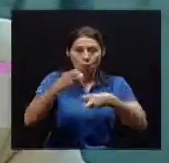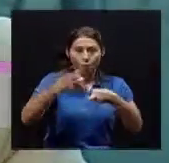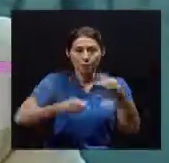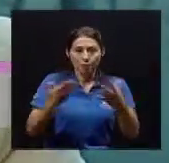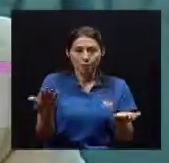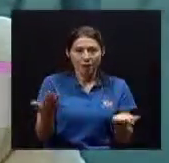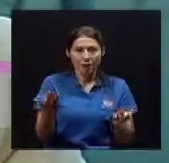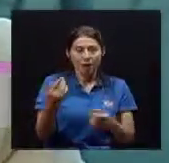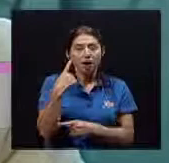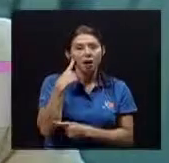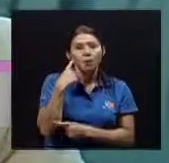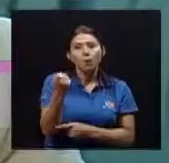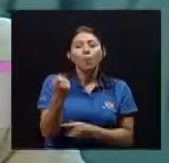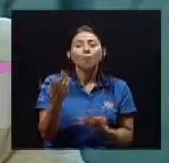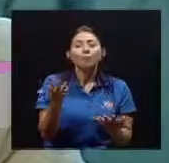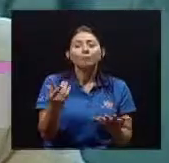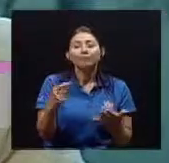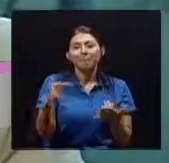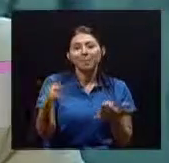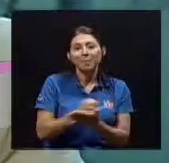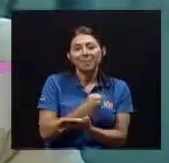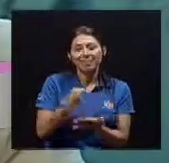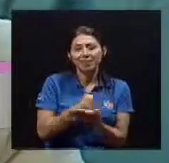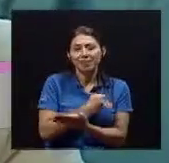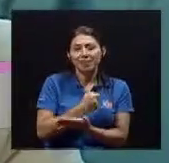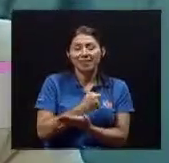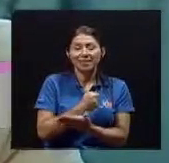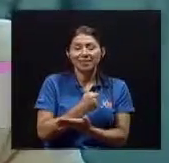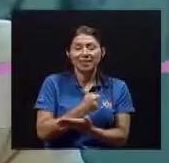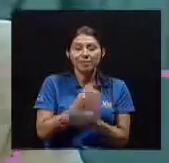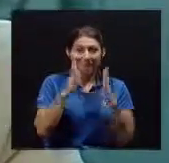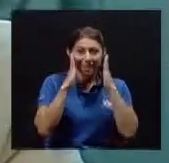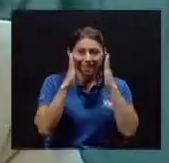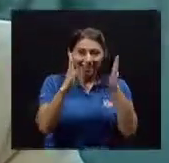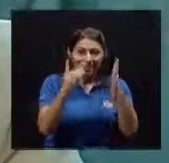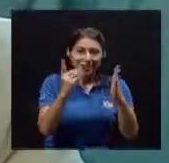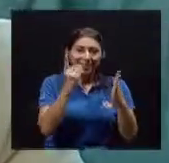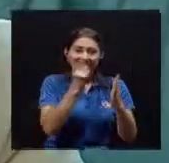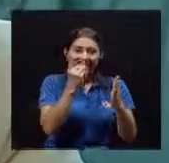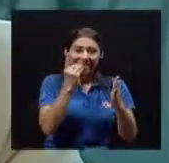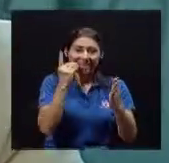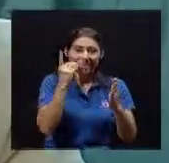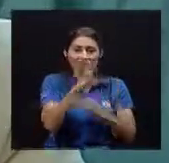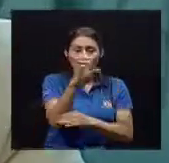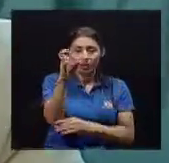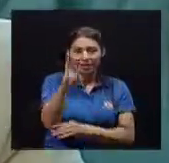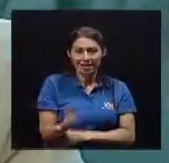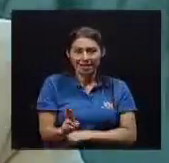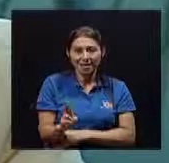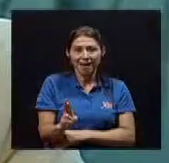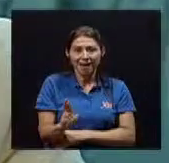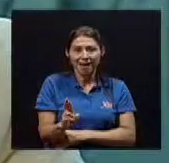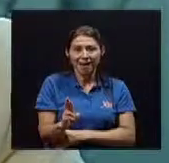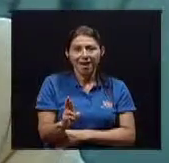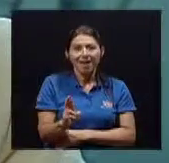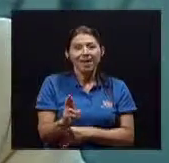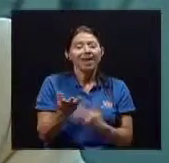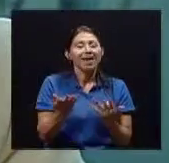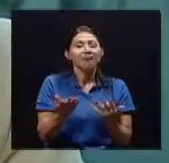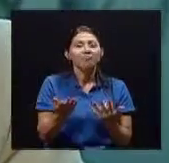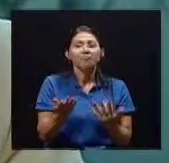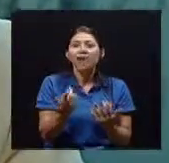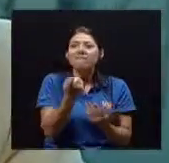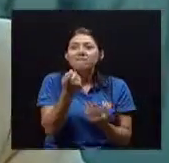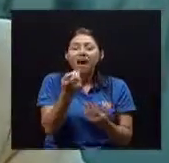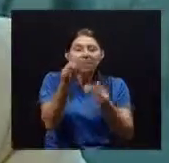Porque vuelvo A repetir Lamentablemente La odontología En Costa Rica Es tal vez La menos